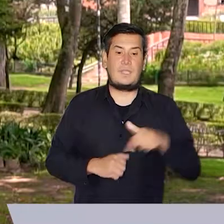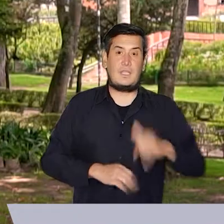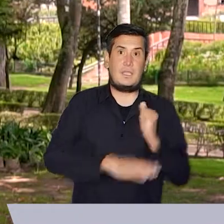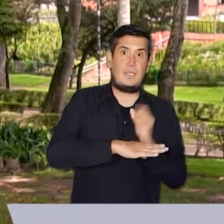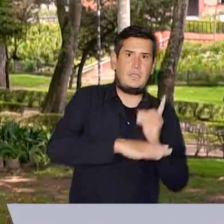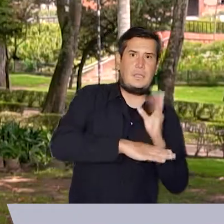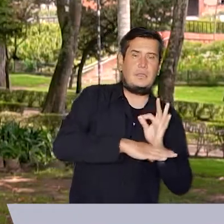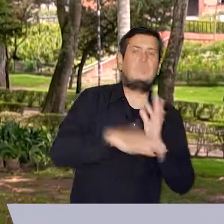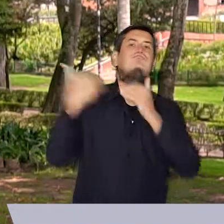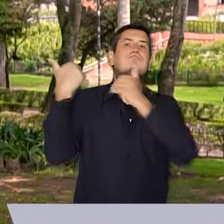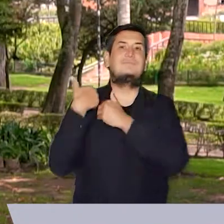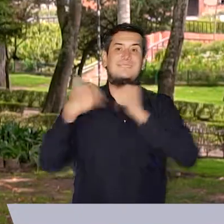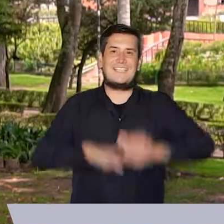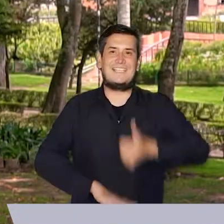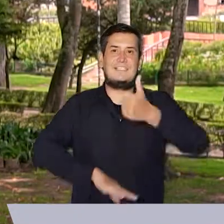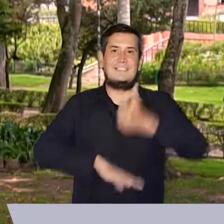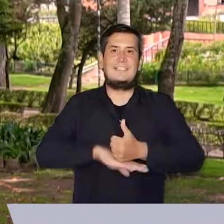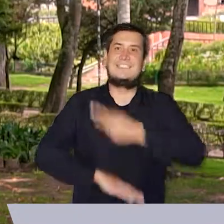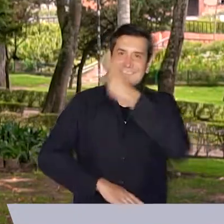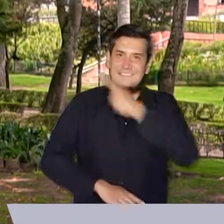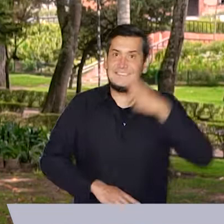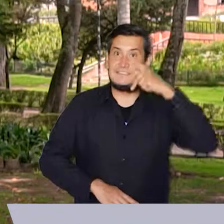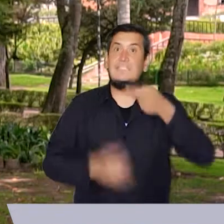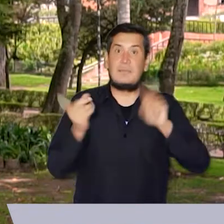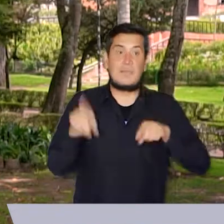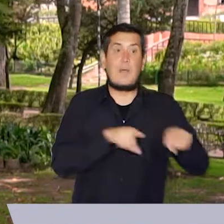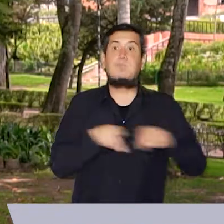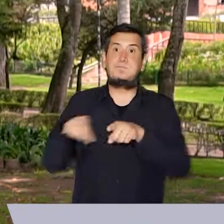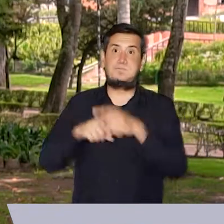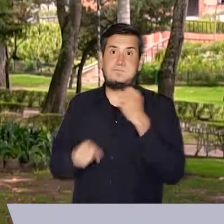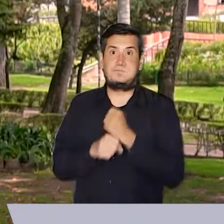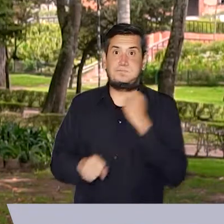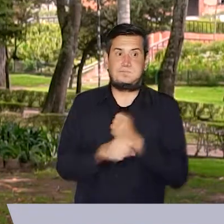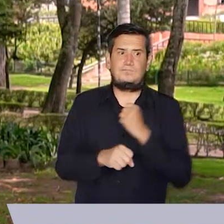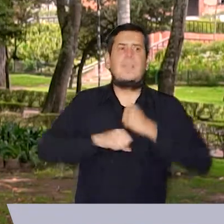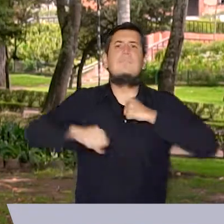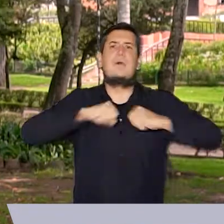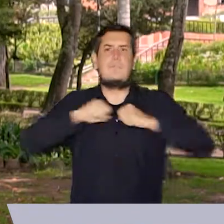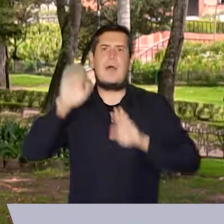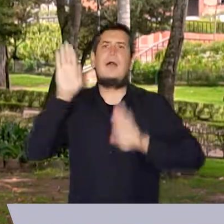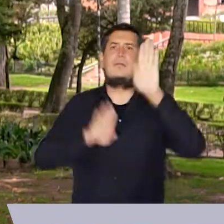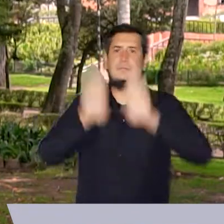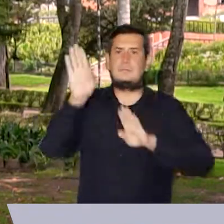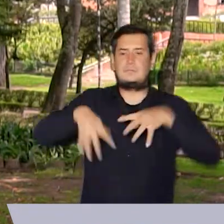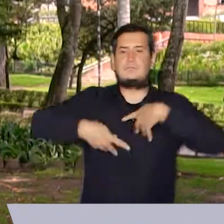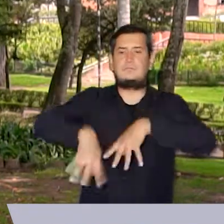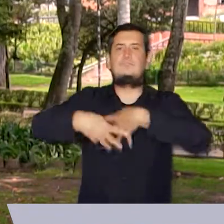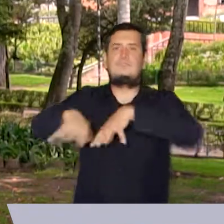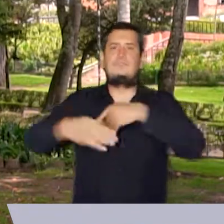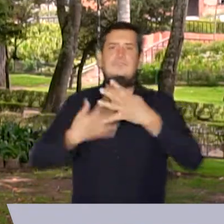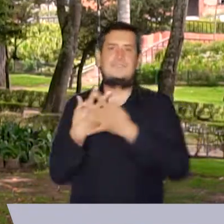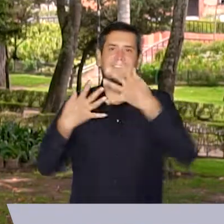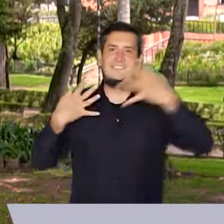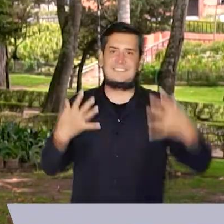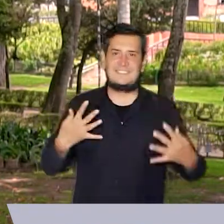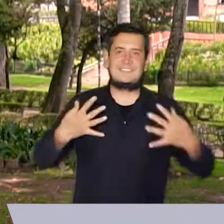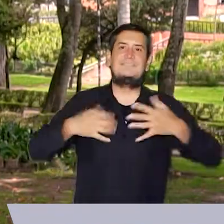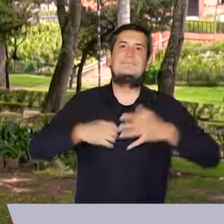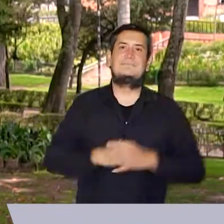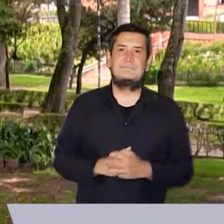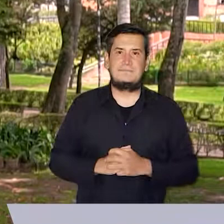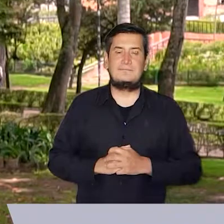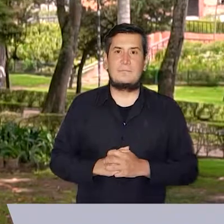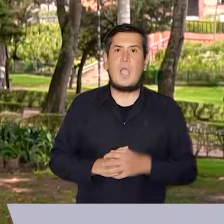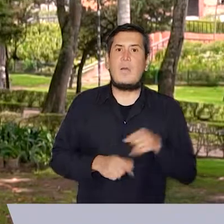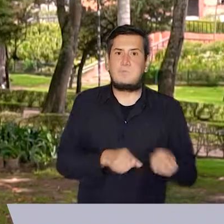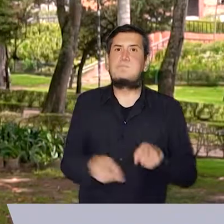El IDT, en cabeza de la directora Carol Fajardo y funcionarios de la entidad, participaron activamente en la marcha del Día Internacional del Orgullo